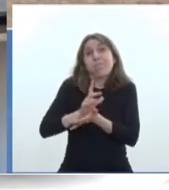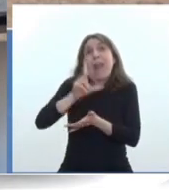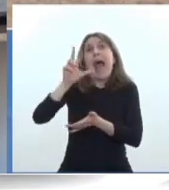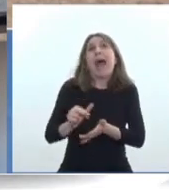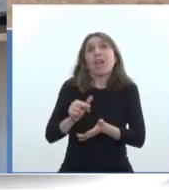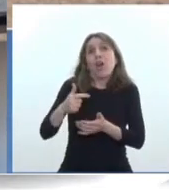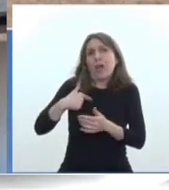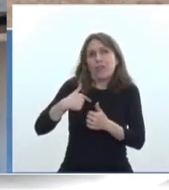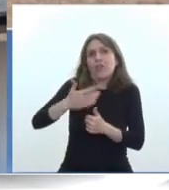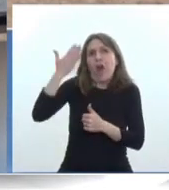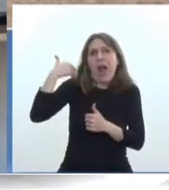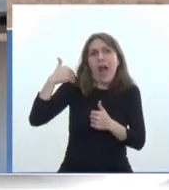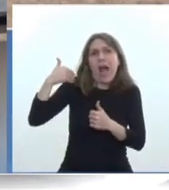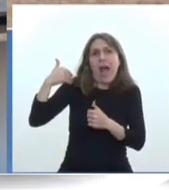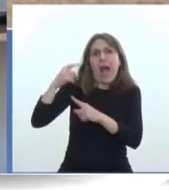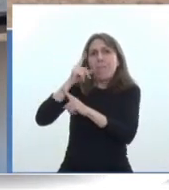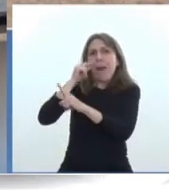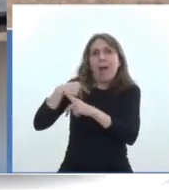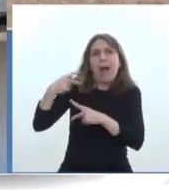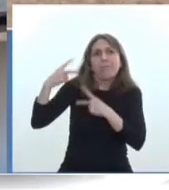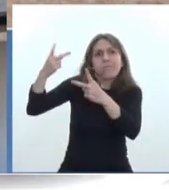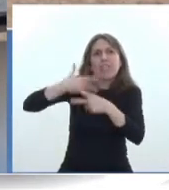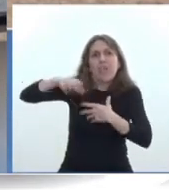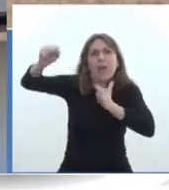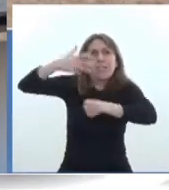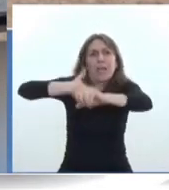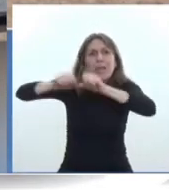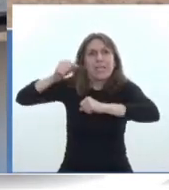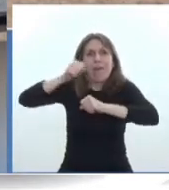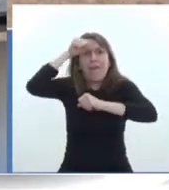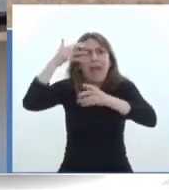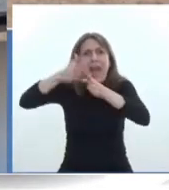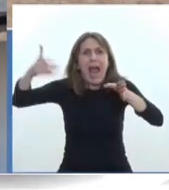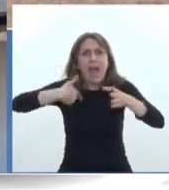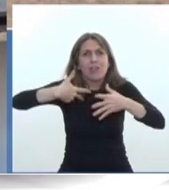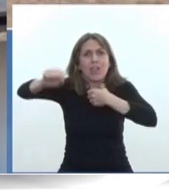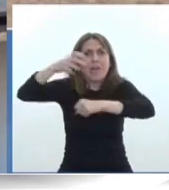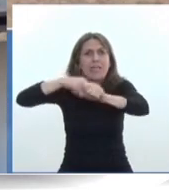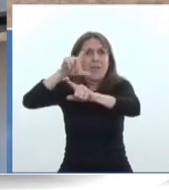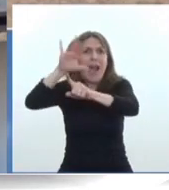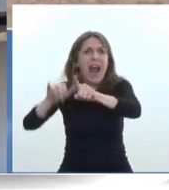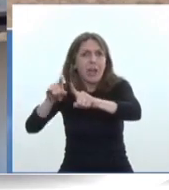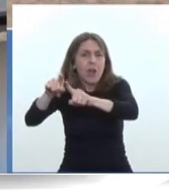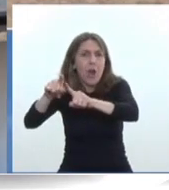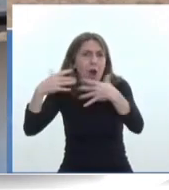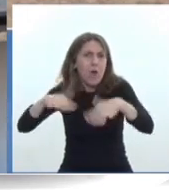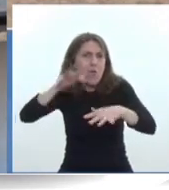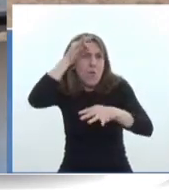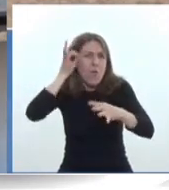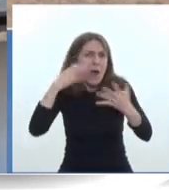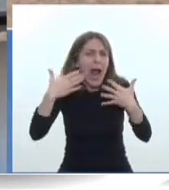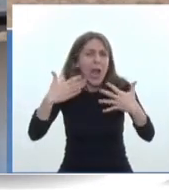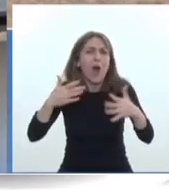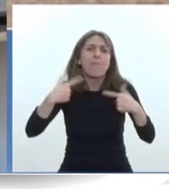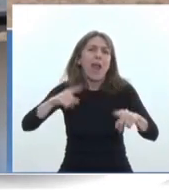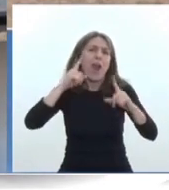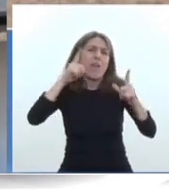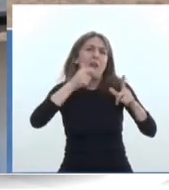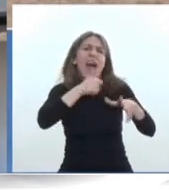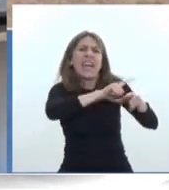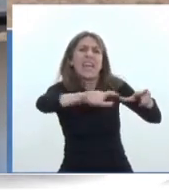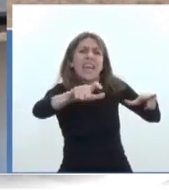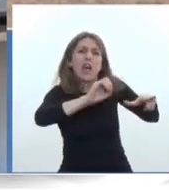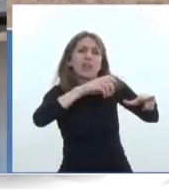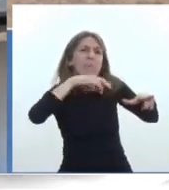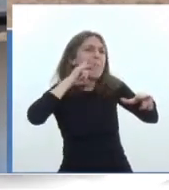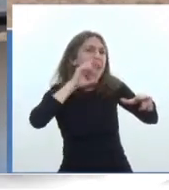La Rioja y nos condenaba a calores terribles, pero uno a pesar de todo eso disfrutó del río Miranda, de ver el famatina más